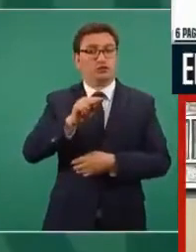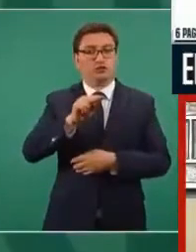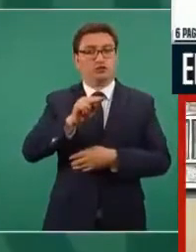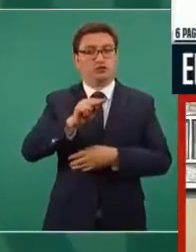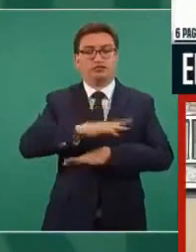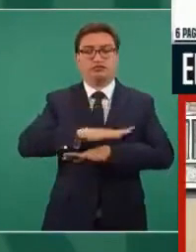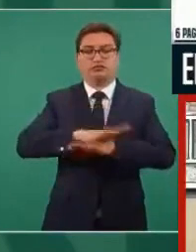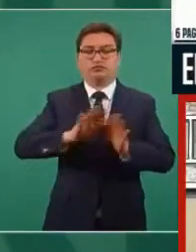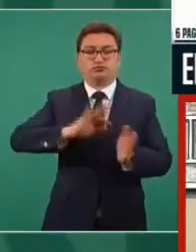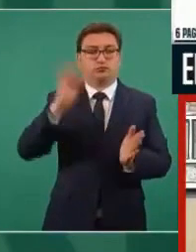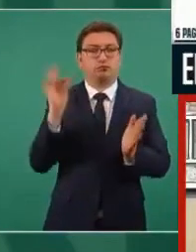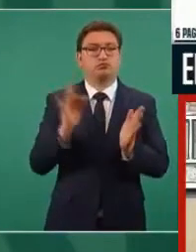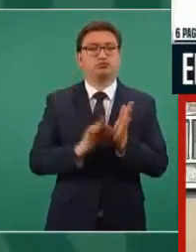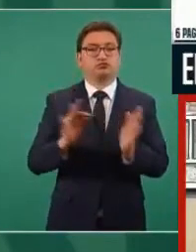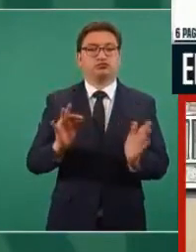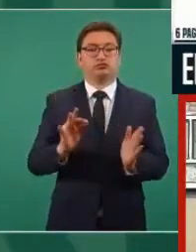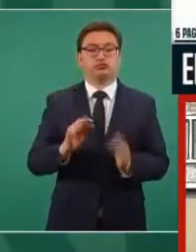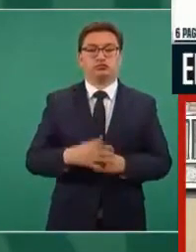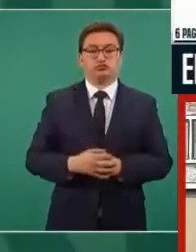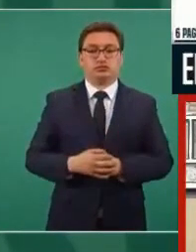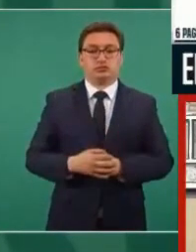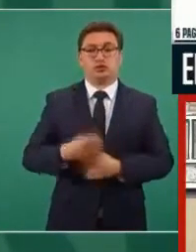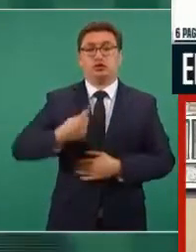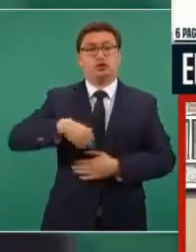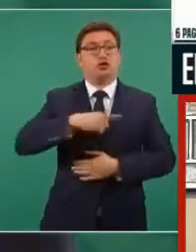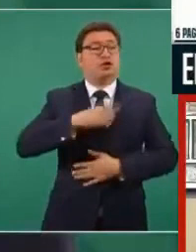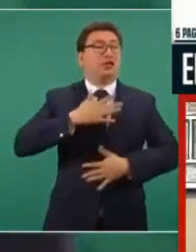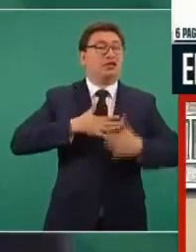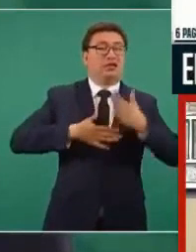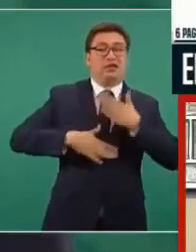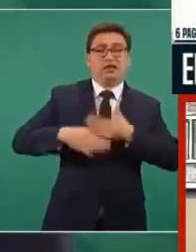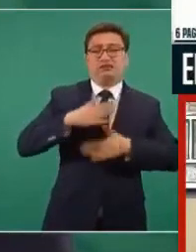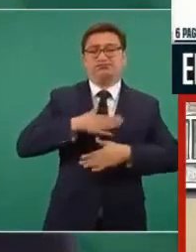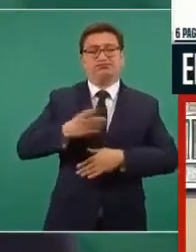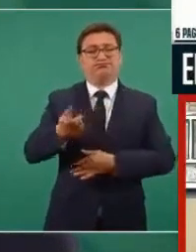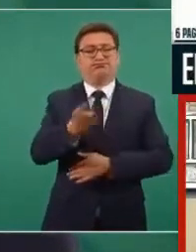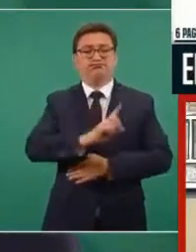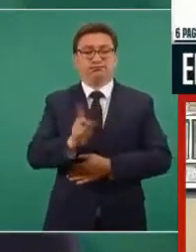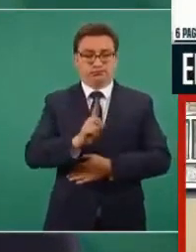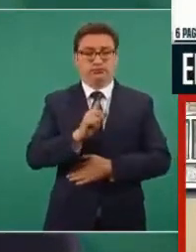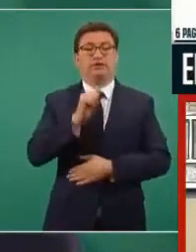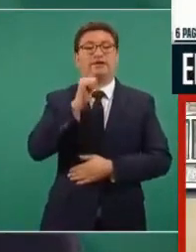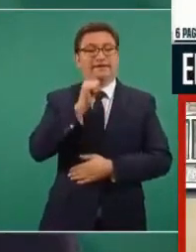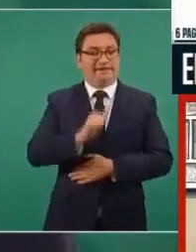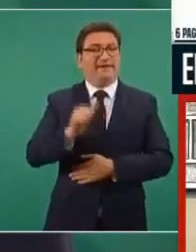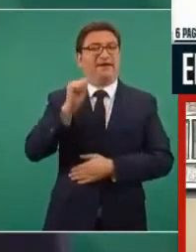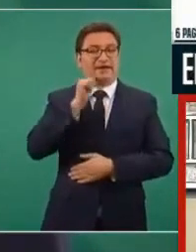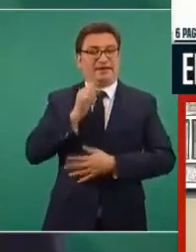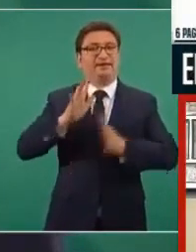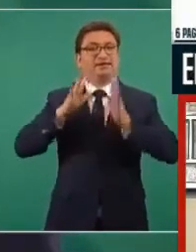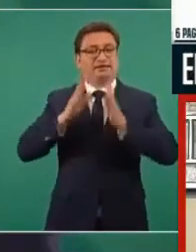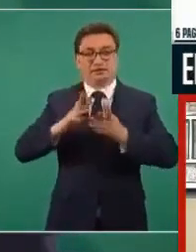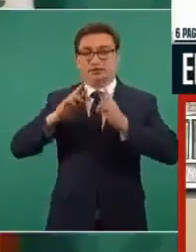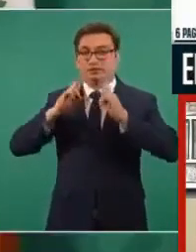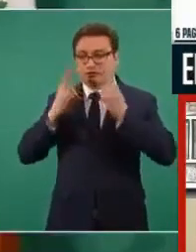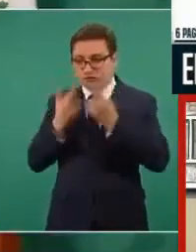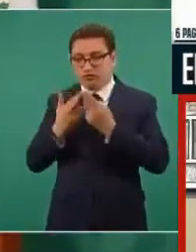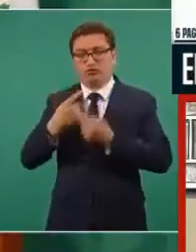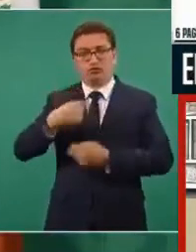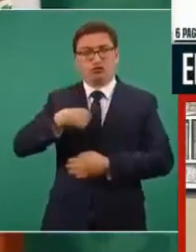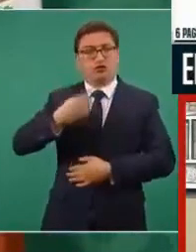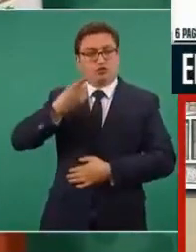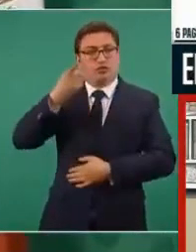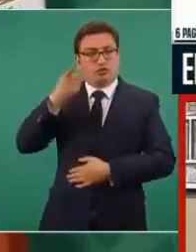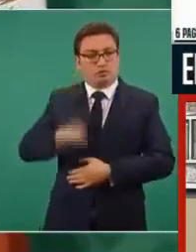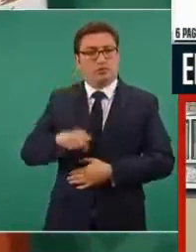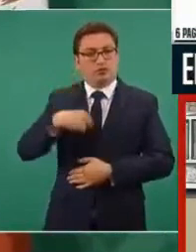Así de sencillo, y que no nos vamos a alcanzar. Entonces, ayer ya tuvimos una reunión y di